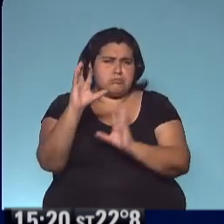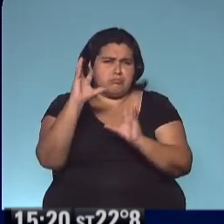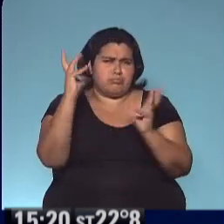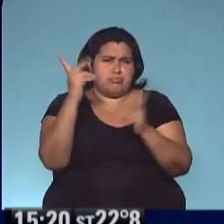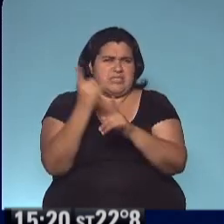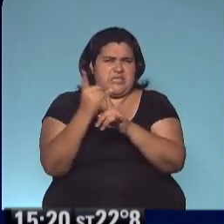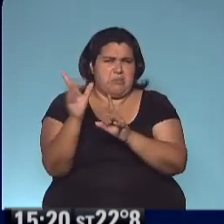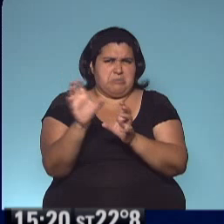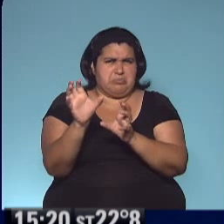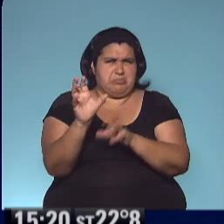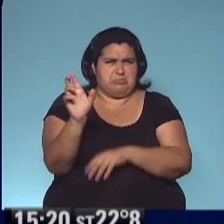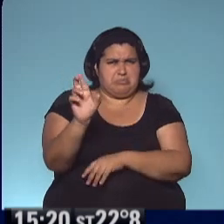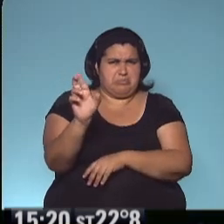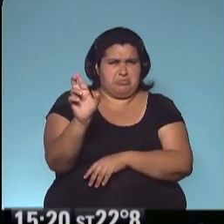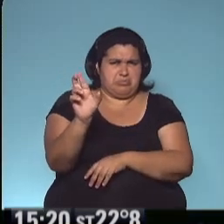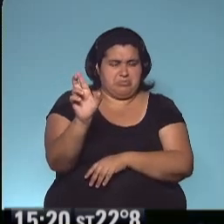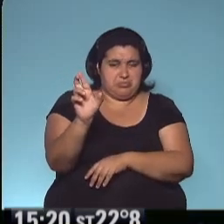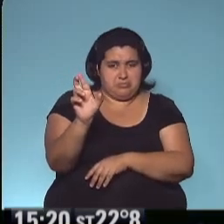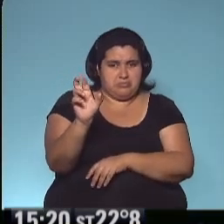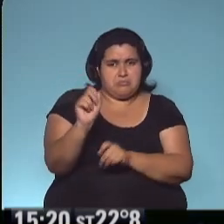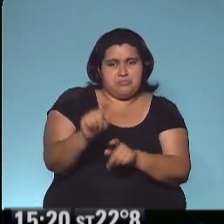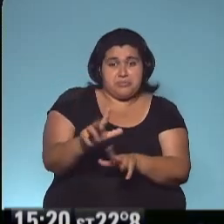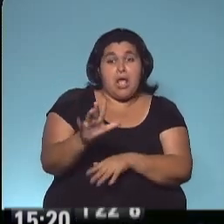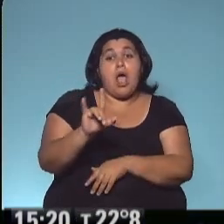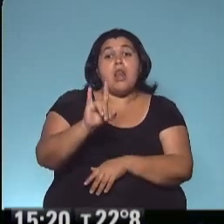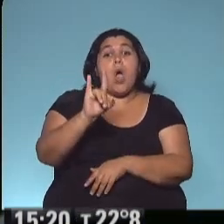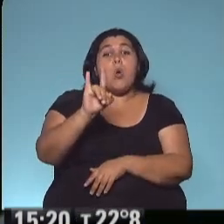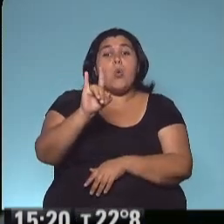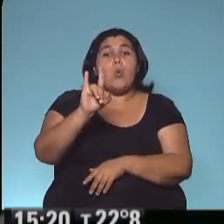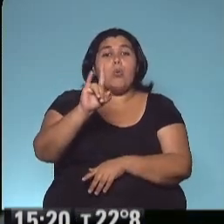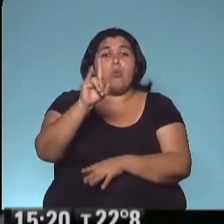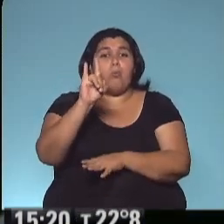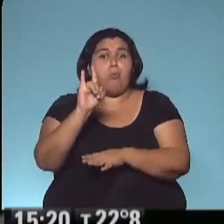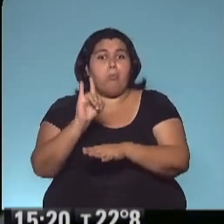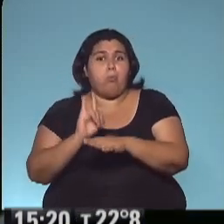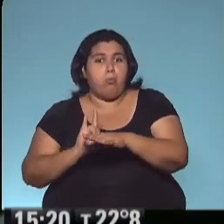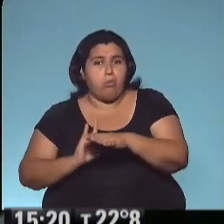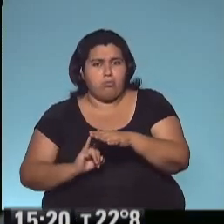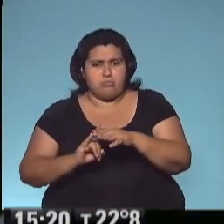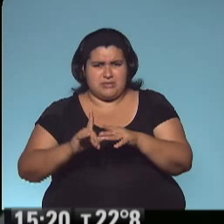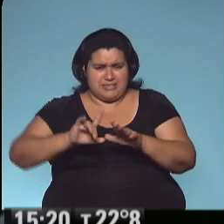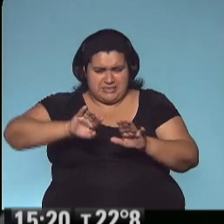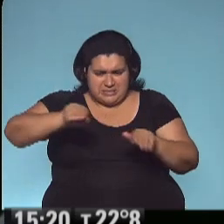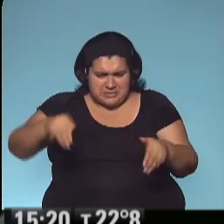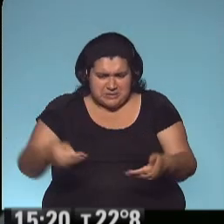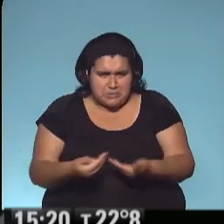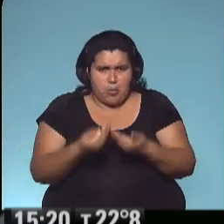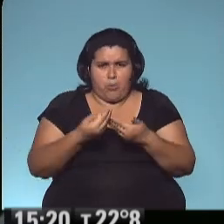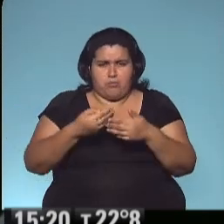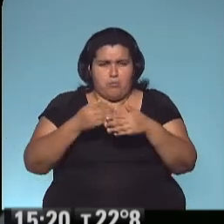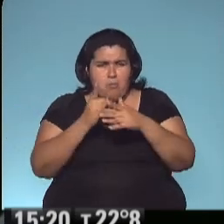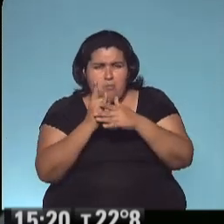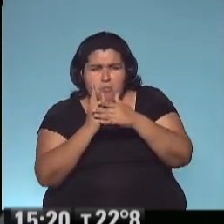rugen muy bien, mejor que nadie. Y la U se hundió en la tierra y cavó un pozo profundo, el más